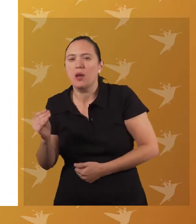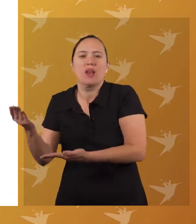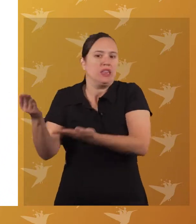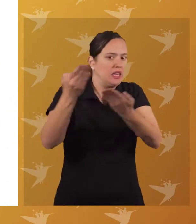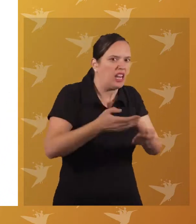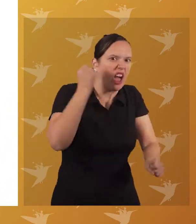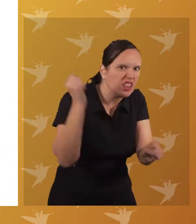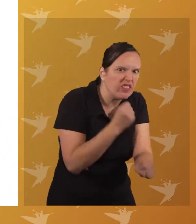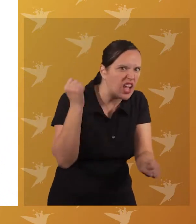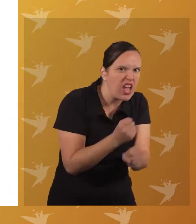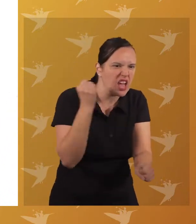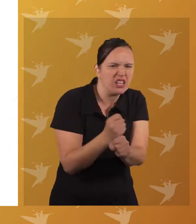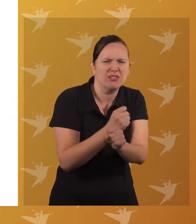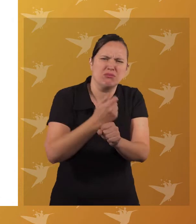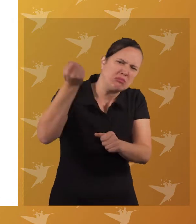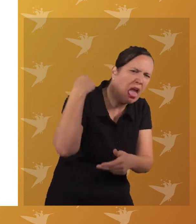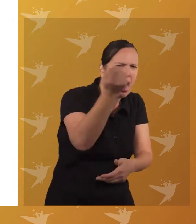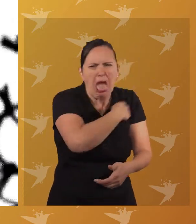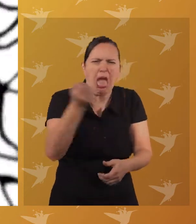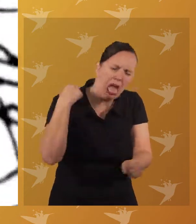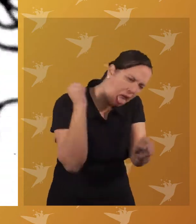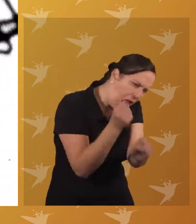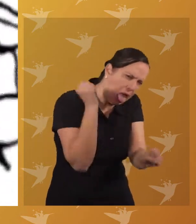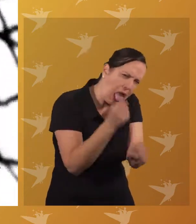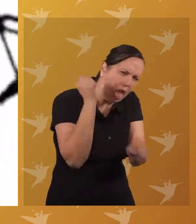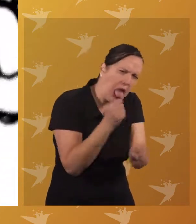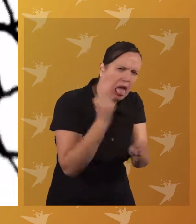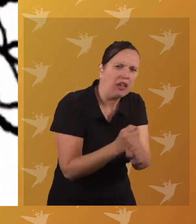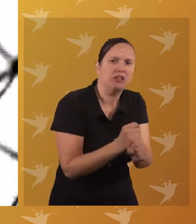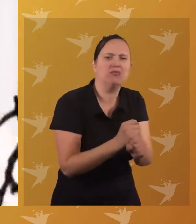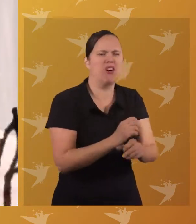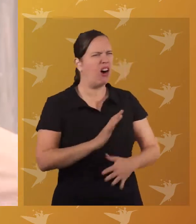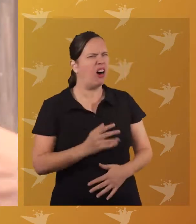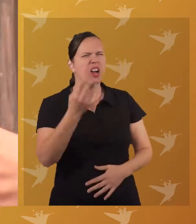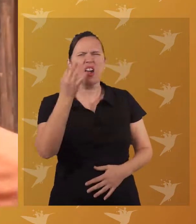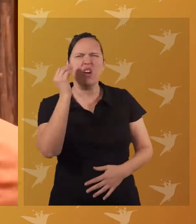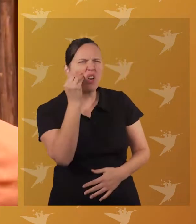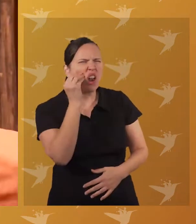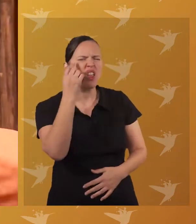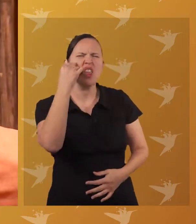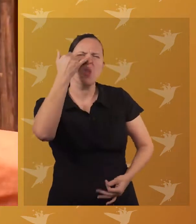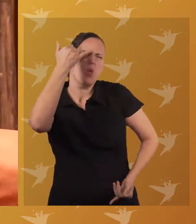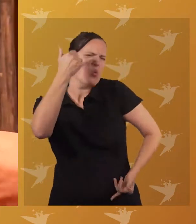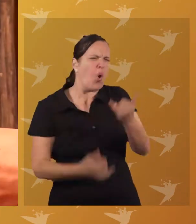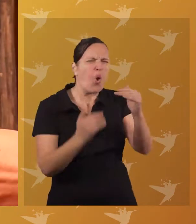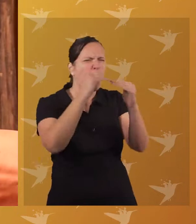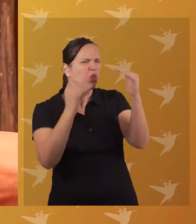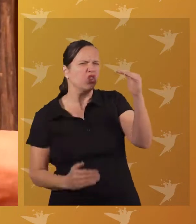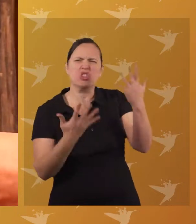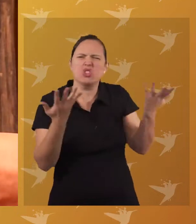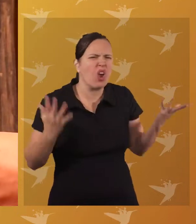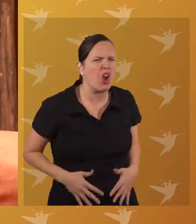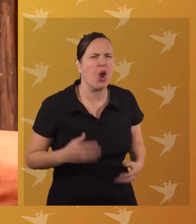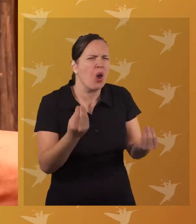Para traerlos a trabajar de la manera más penosa y cruel ¡Qué injusto, abuelita! ¿Cómo